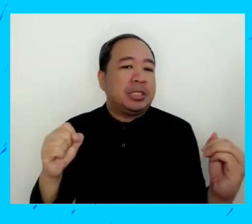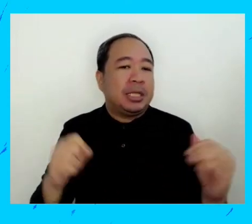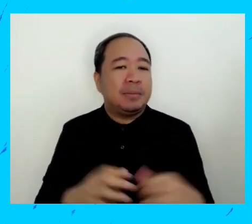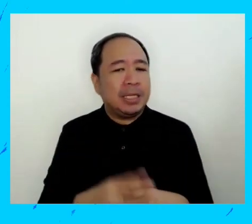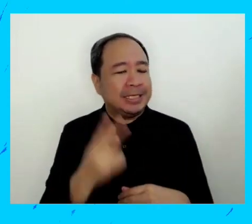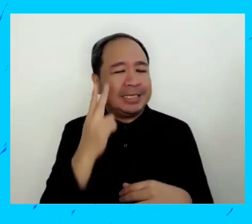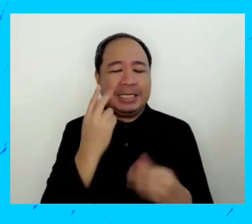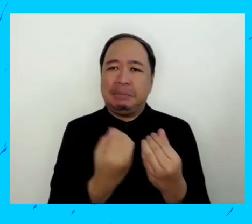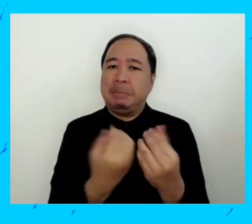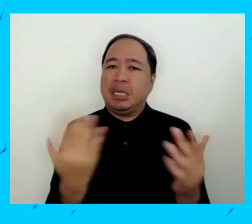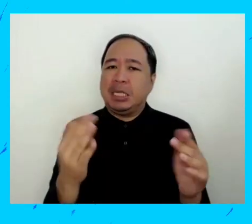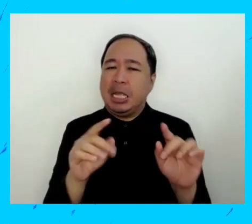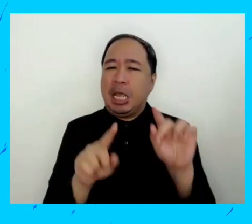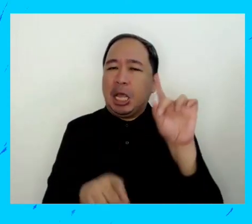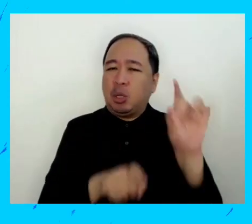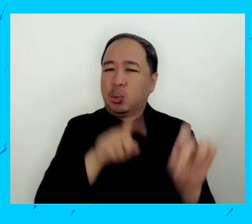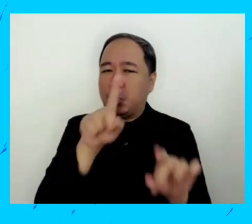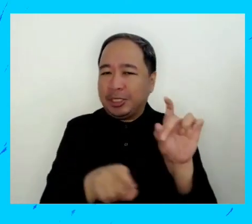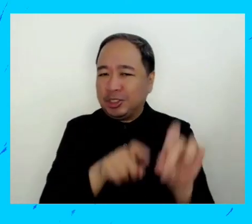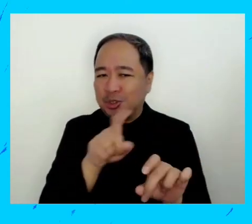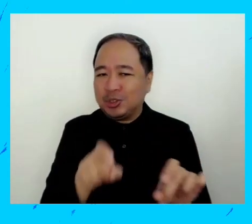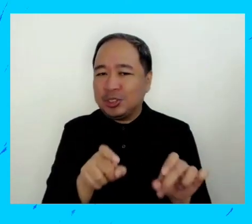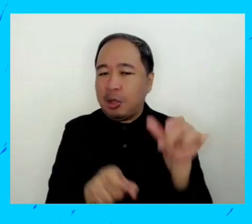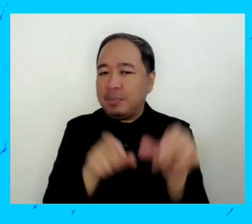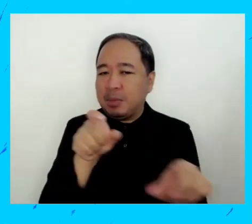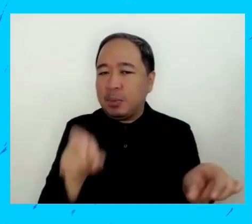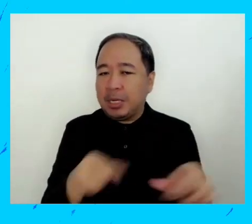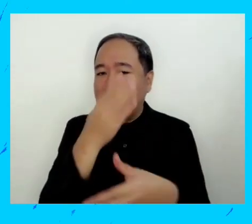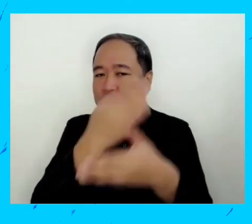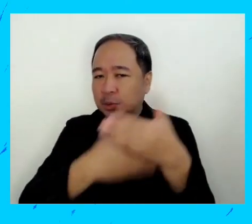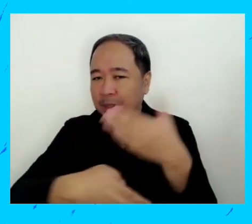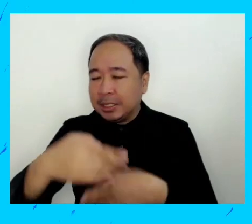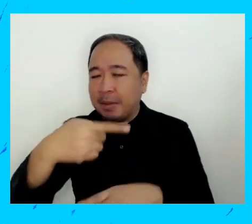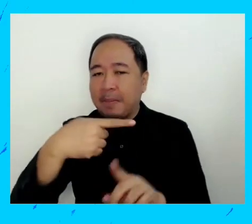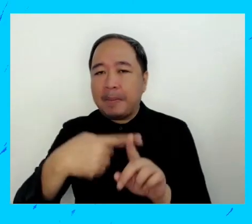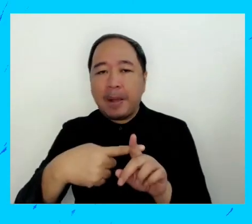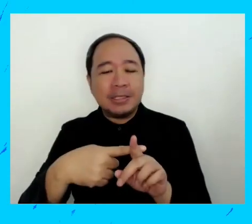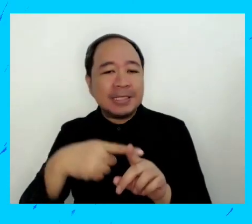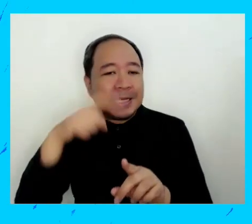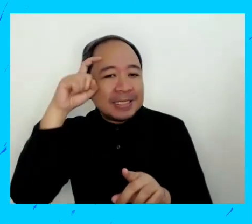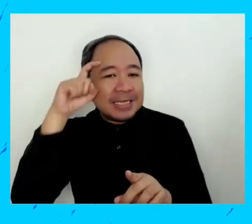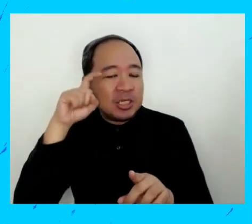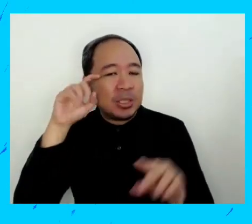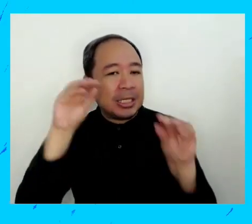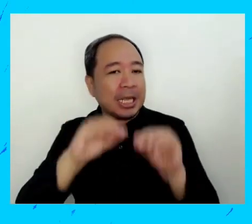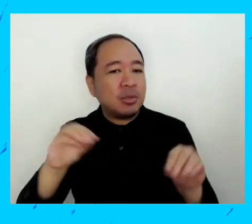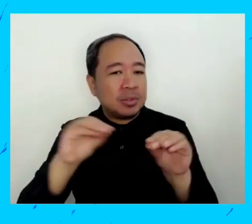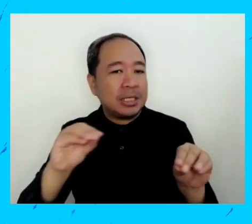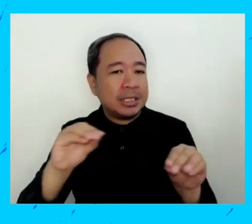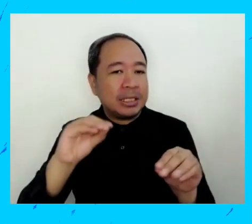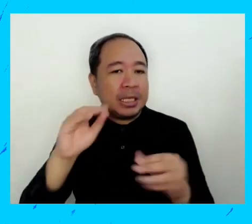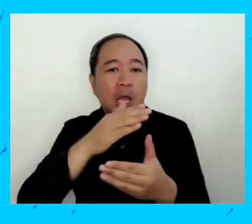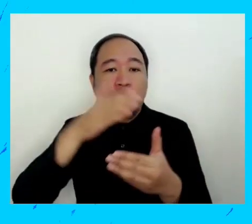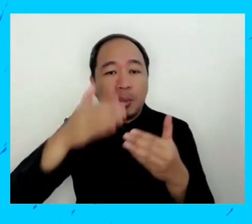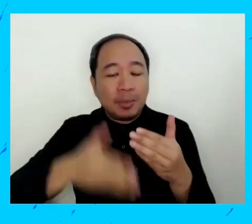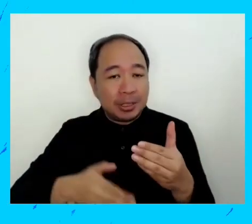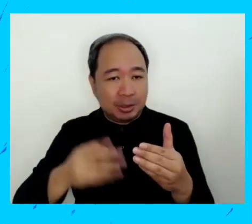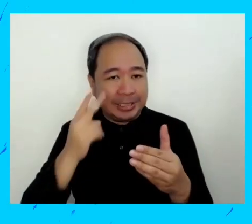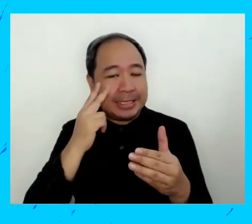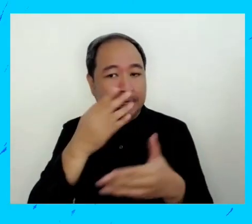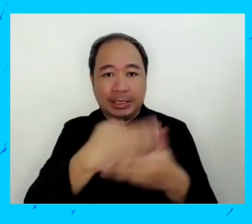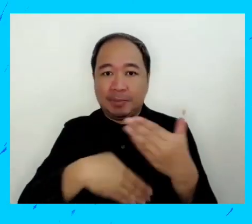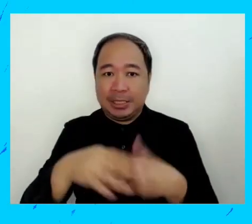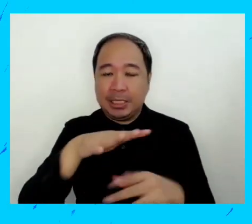podrán ver hay muchas posiciones preguntas sobre personas con discapacidades y la sexualidad y la situación y la